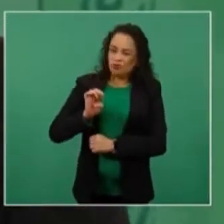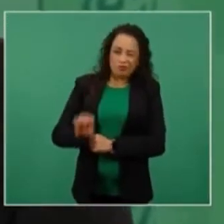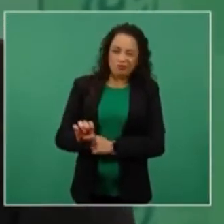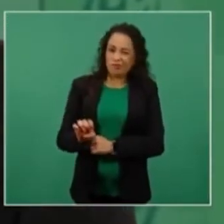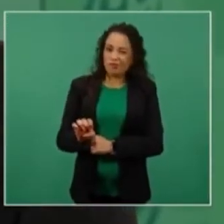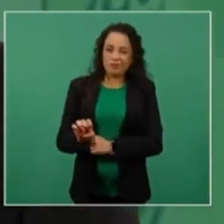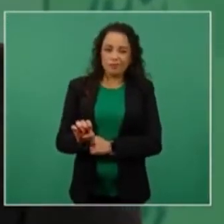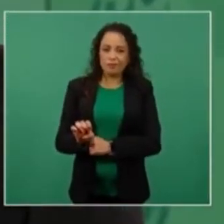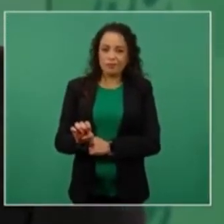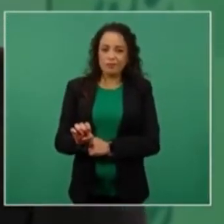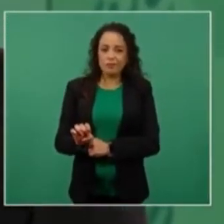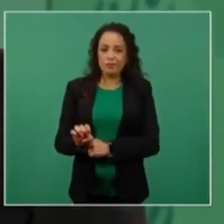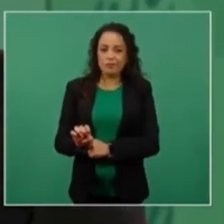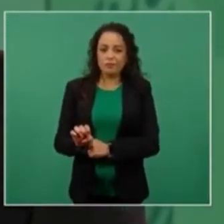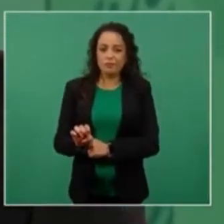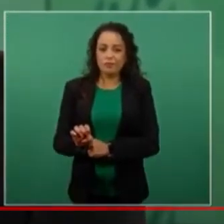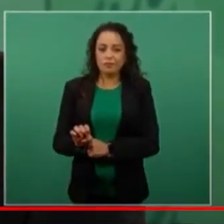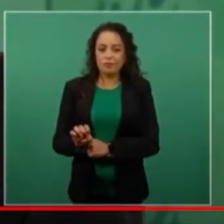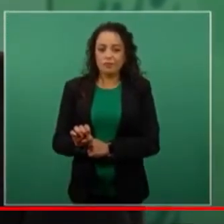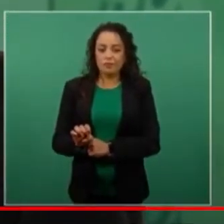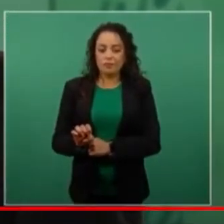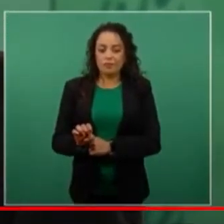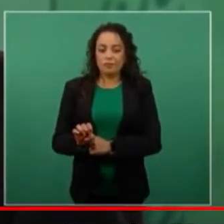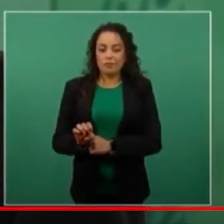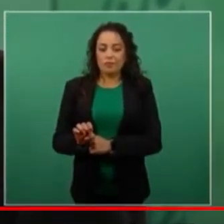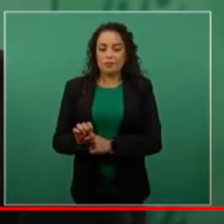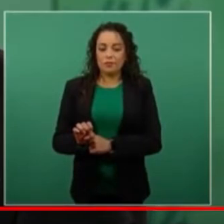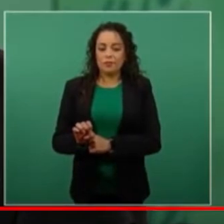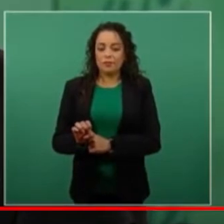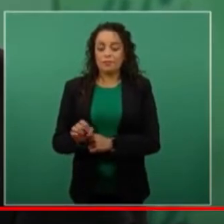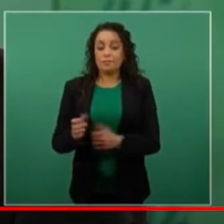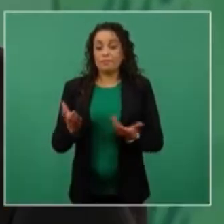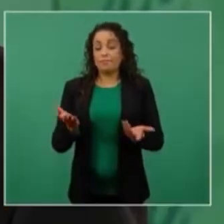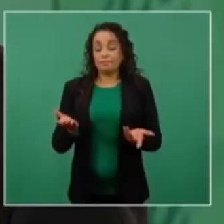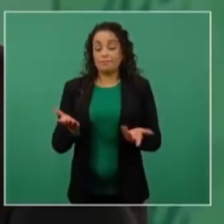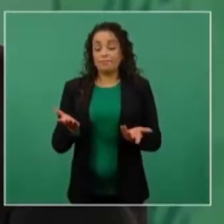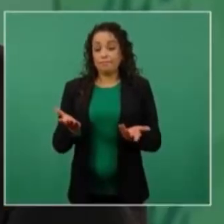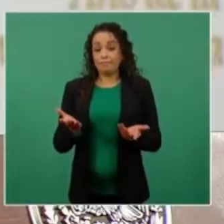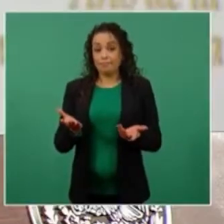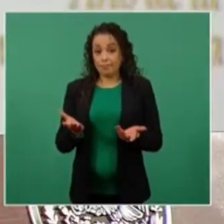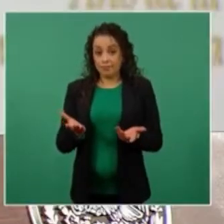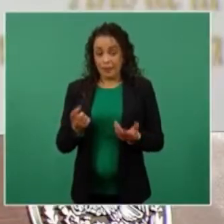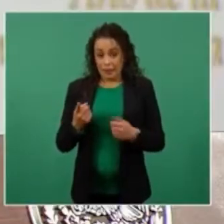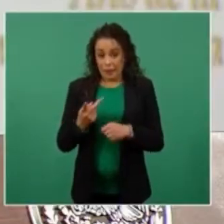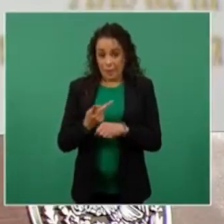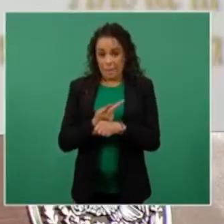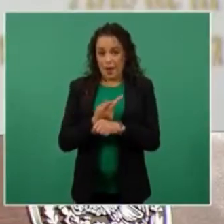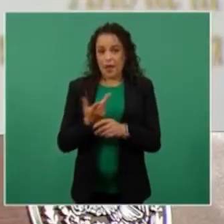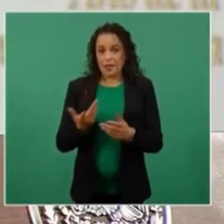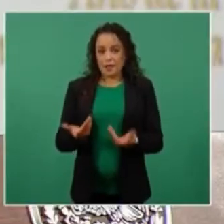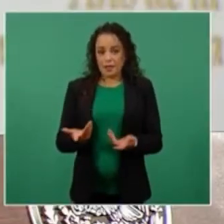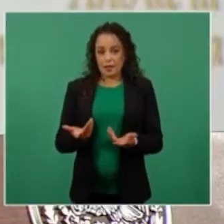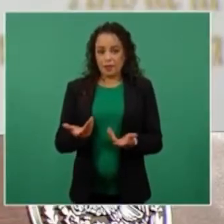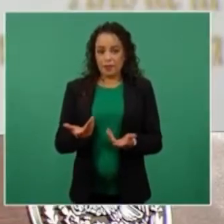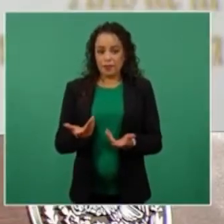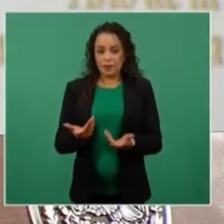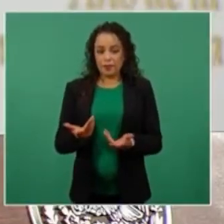Ahora va pasando el tiempo y podemos